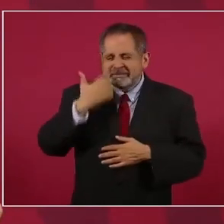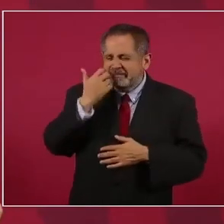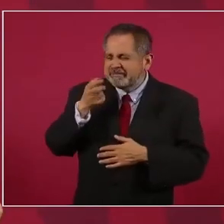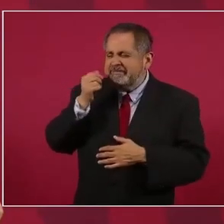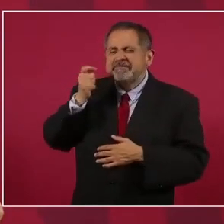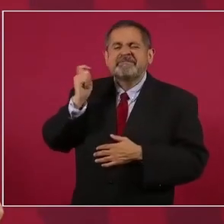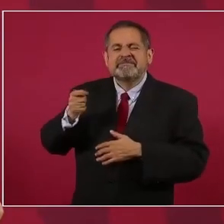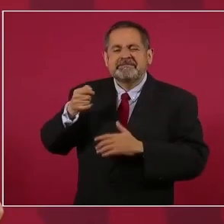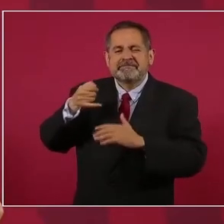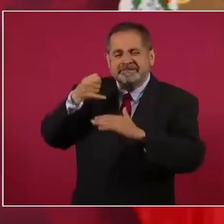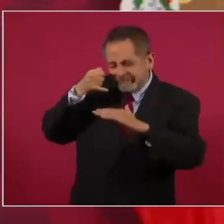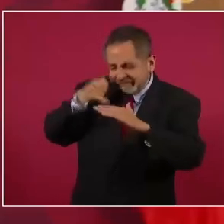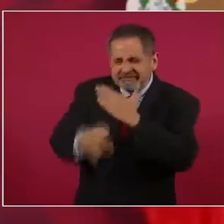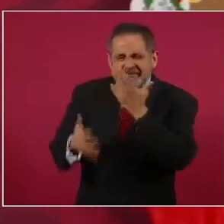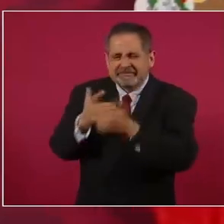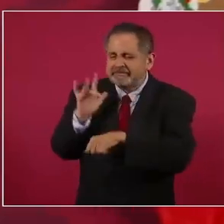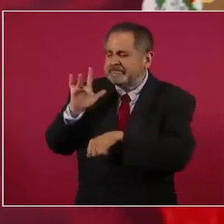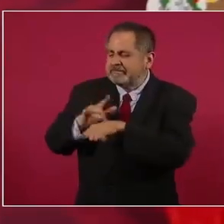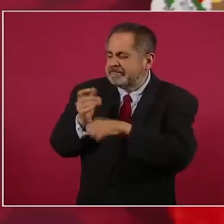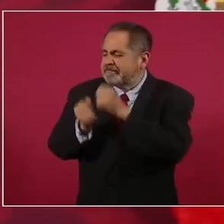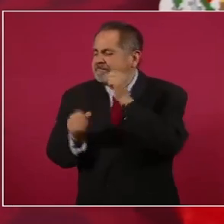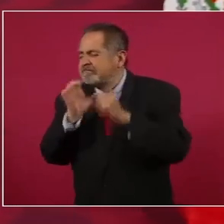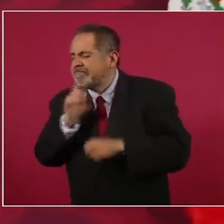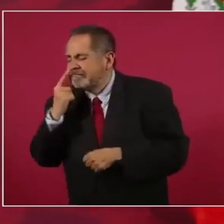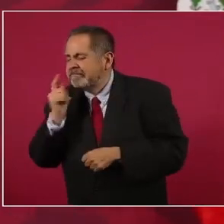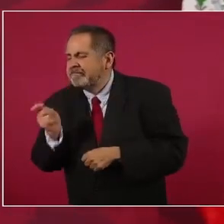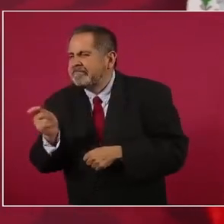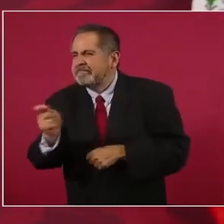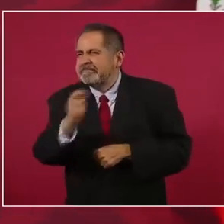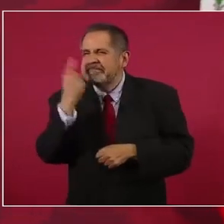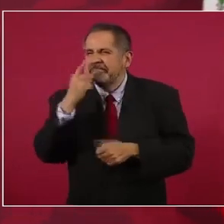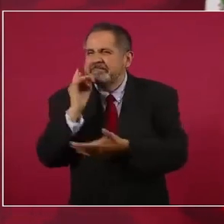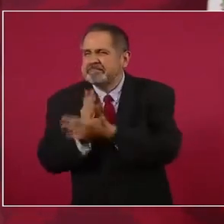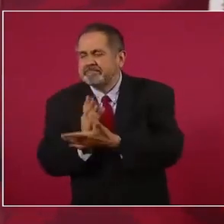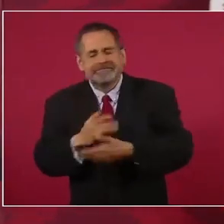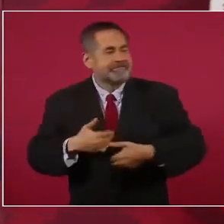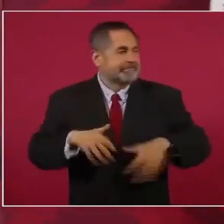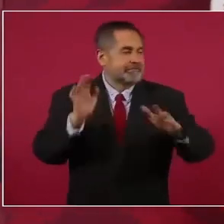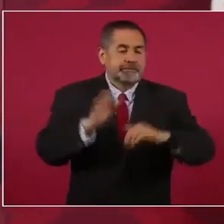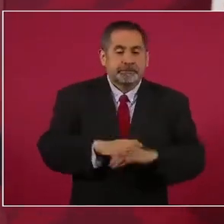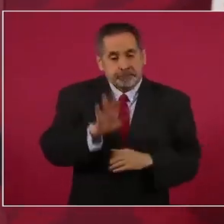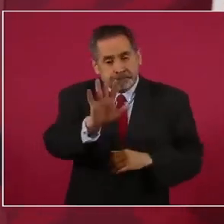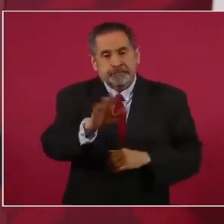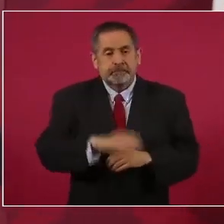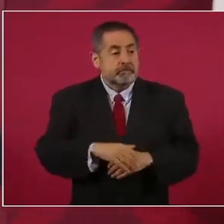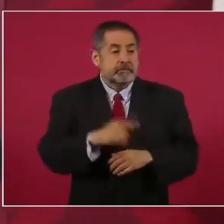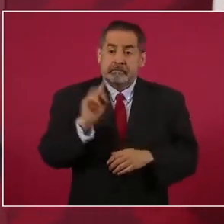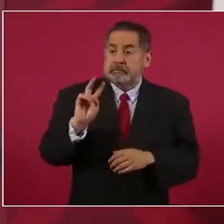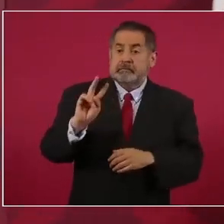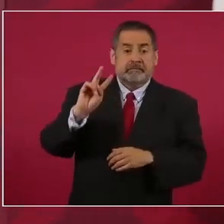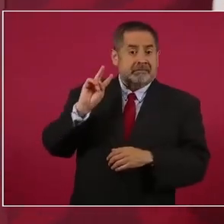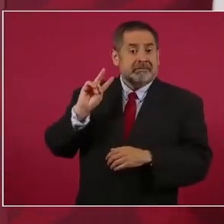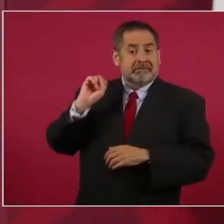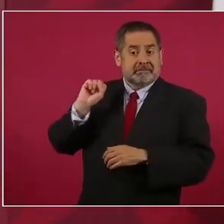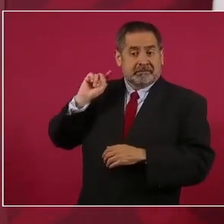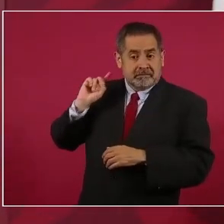ir allá. Bueno, entonces estuvieron todo el fin de semana,